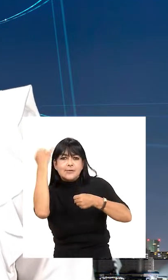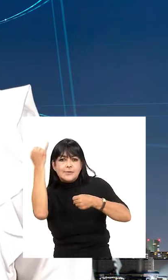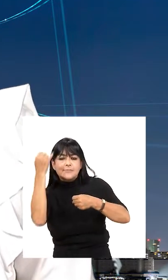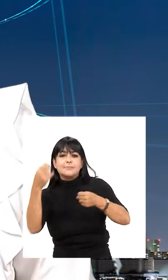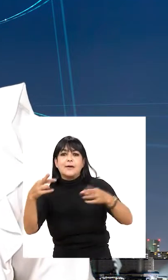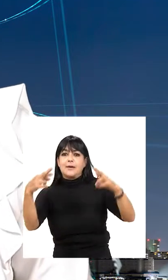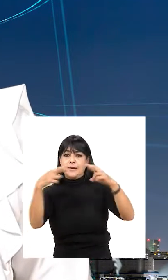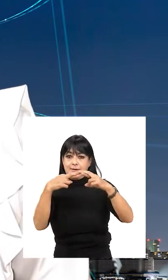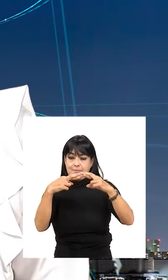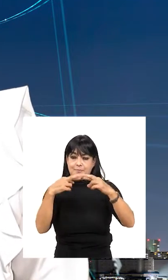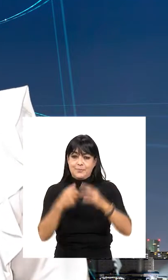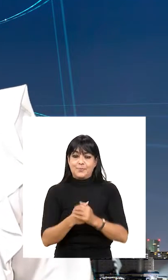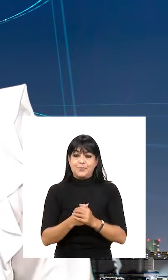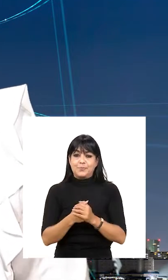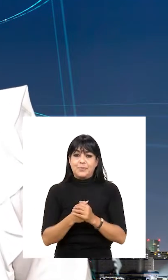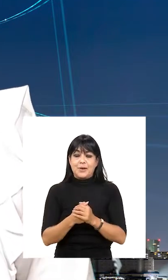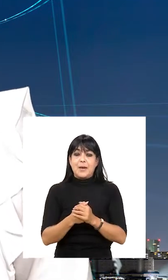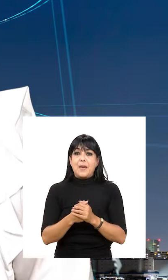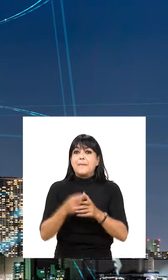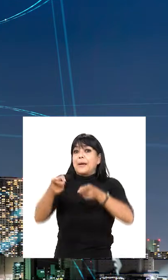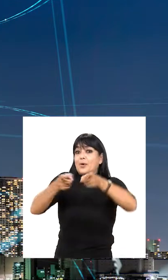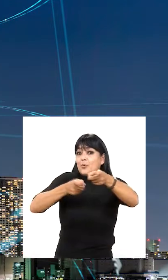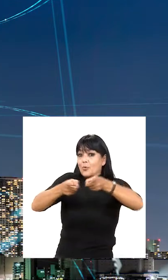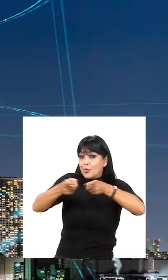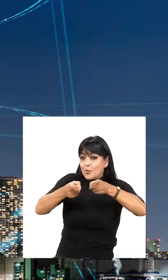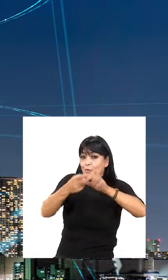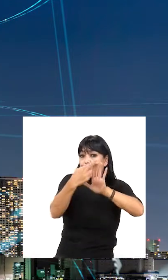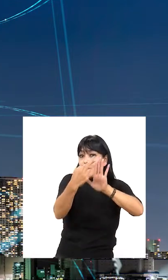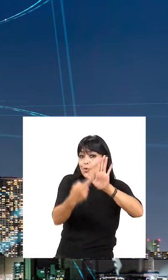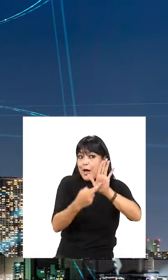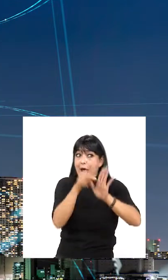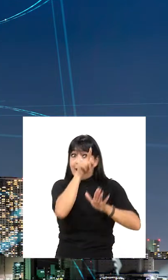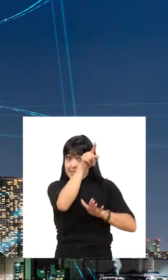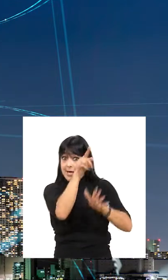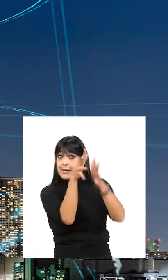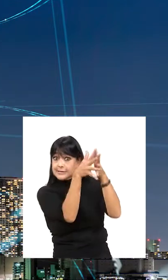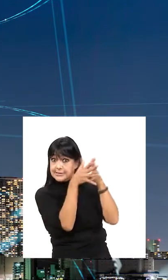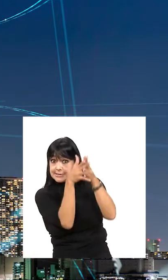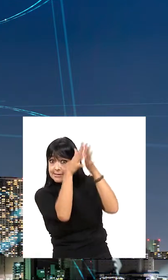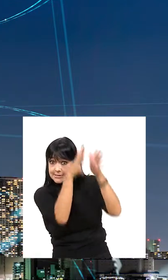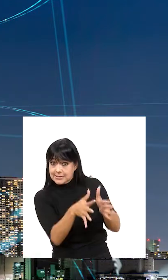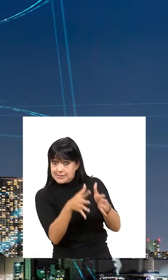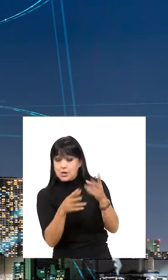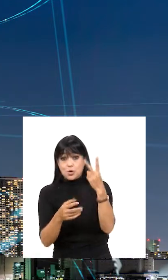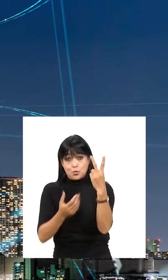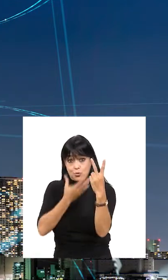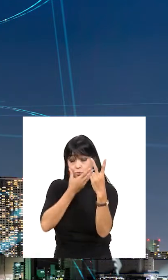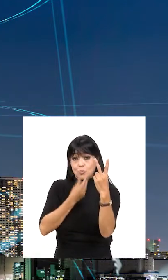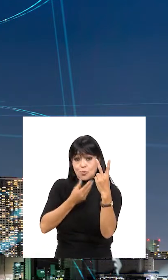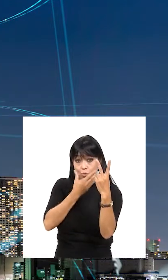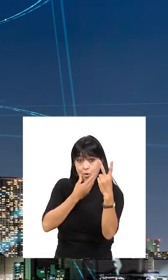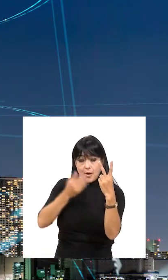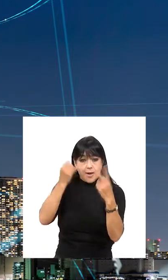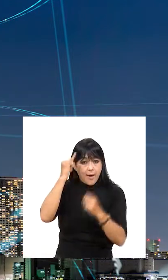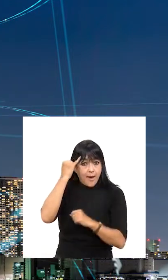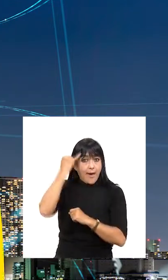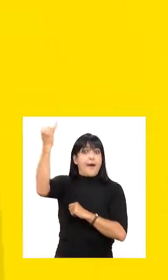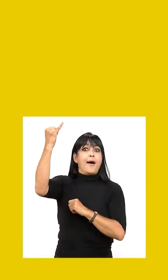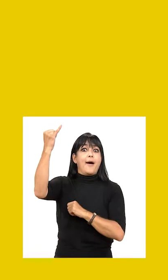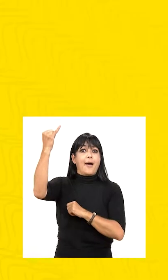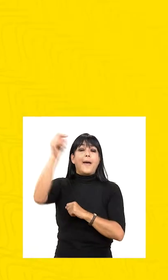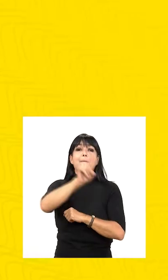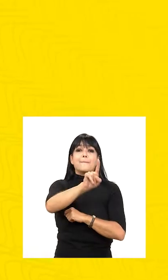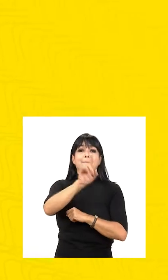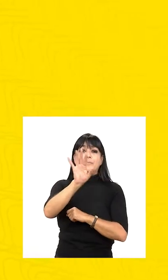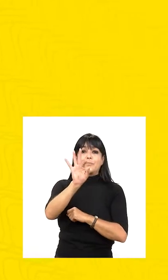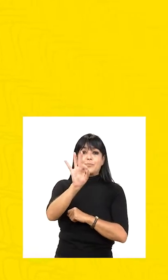creación de los protocolos para crear esta red. Para regular los protocolos, los estadounidenses Victor Cerf